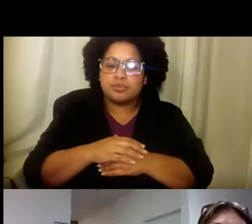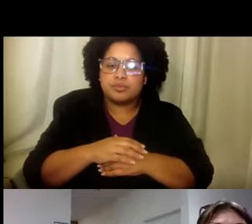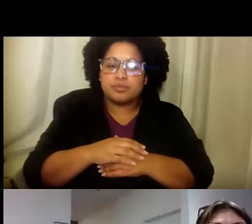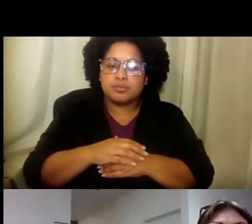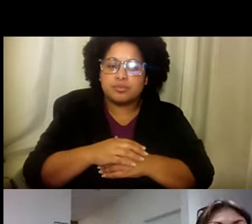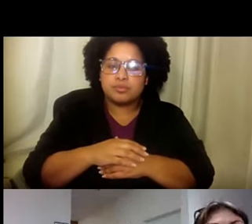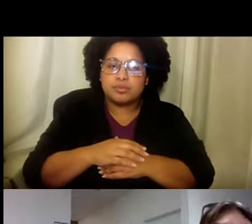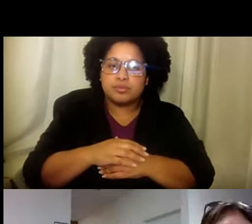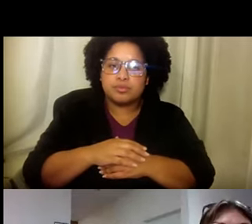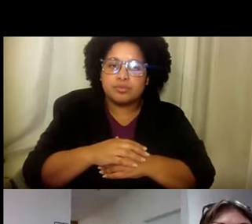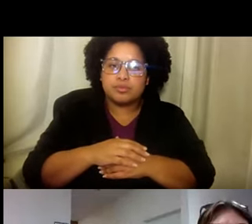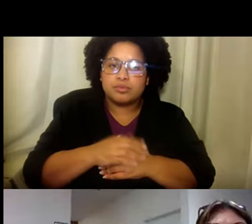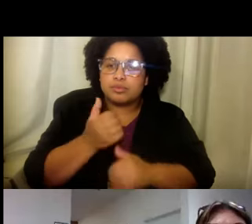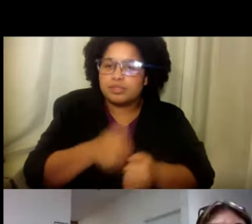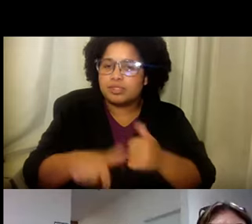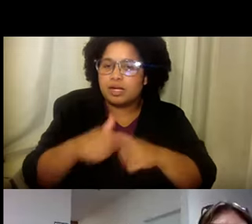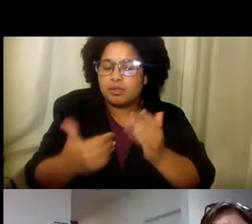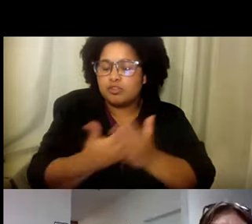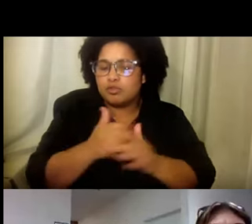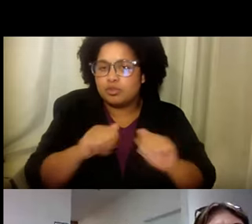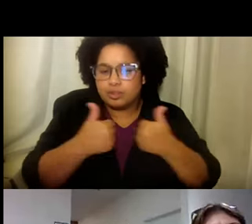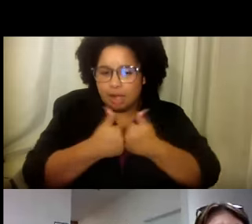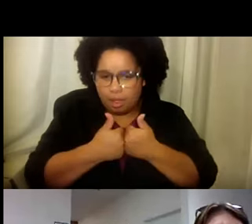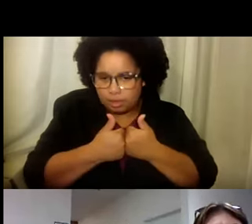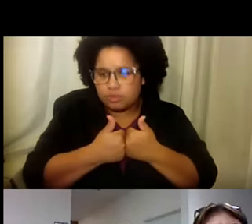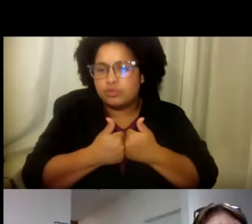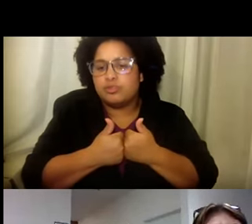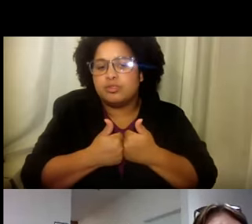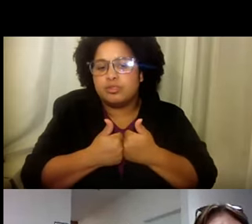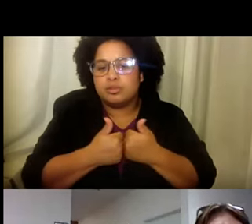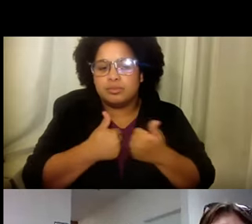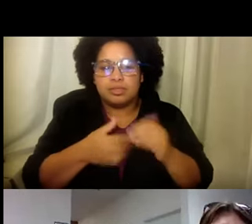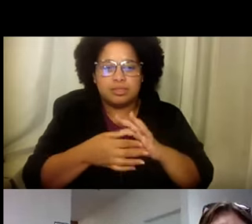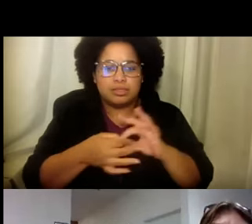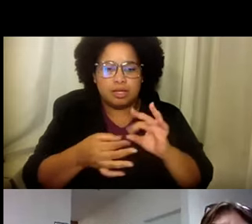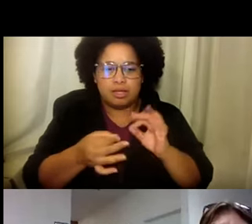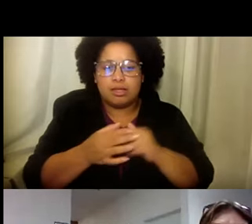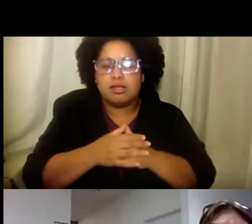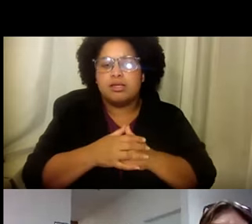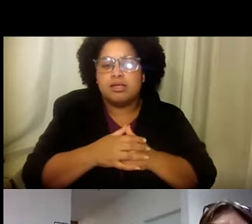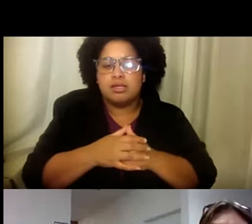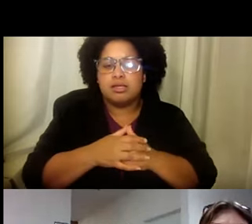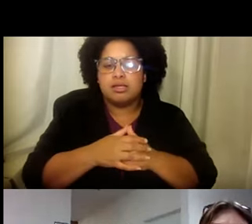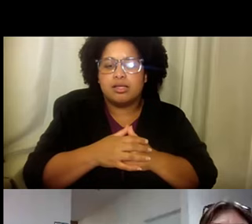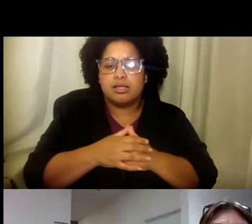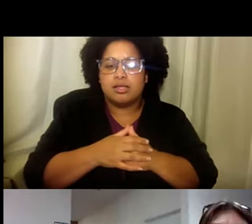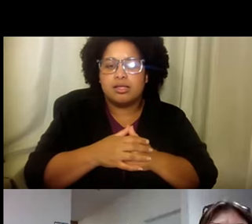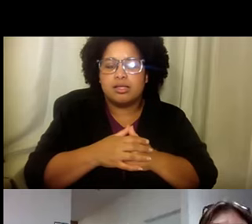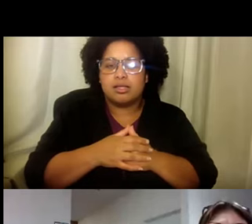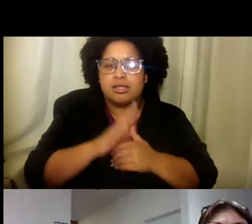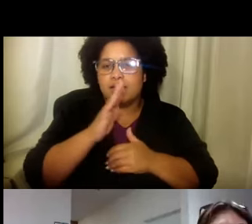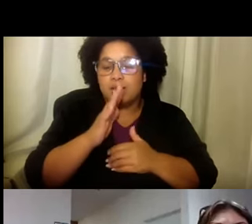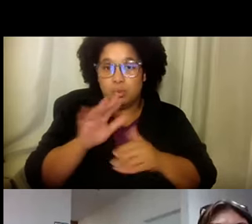Es difícil decir. Porque siempre. Para progresar. Siempre. Hay un nuevo desafío. Verdad. Pero lo que pienso yo. Mi